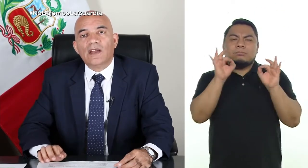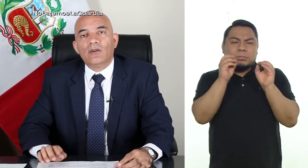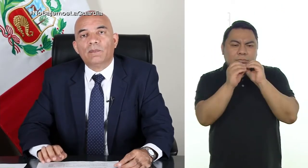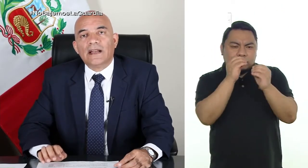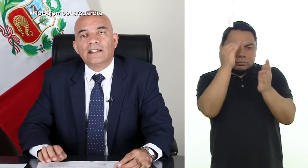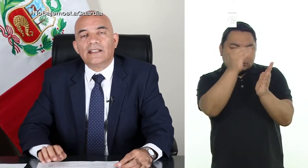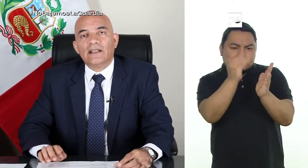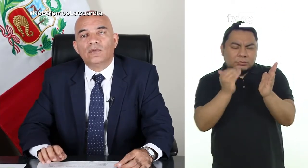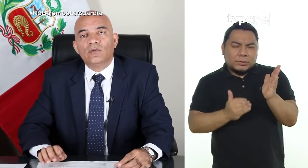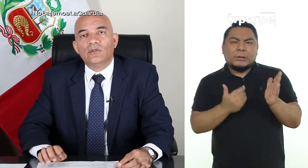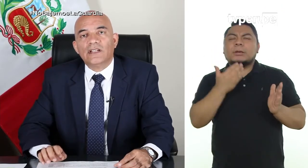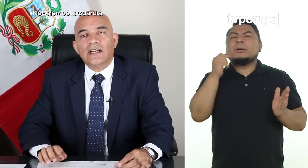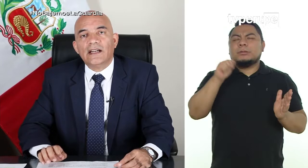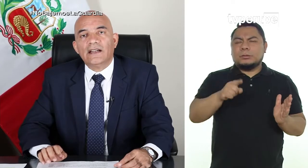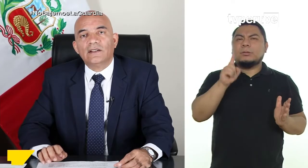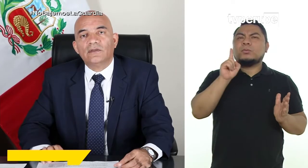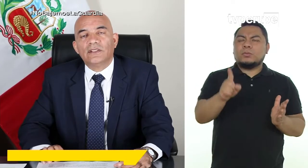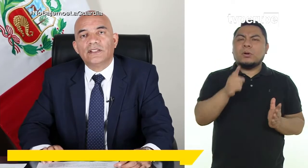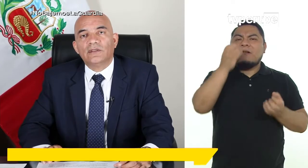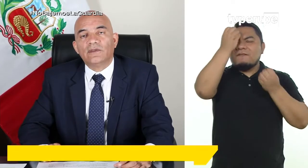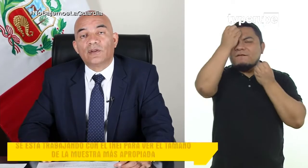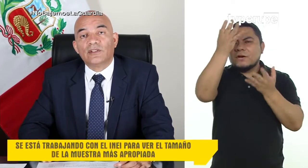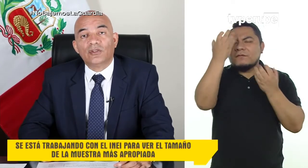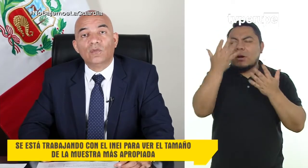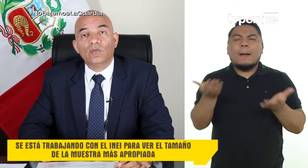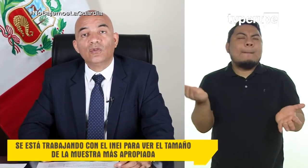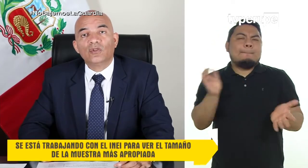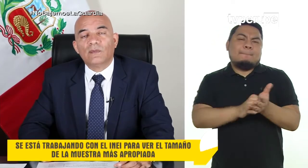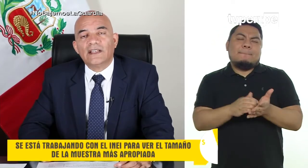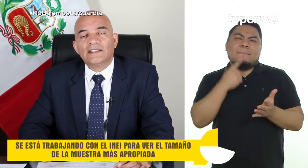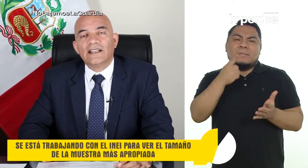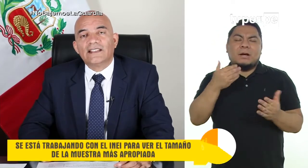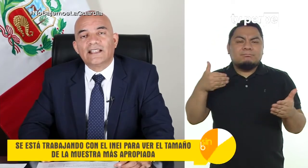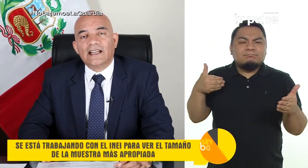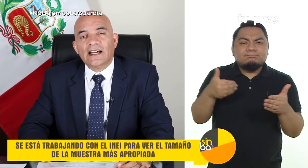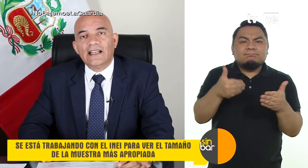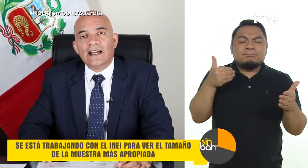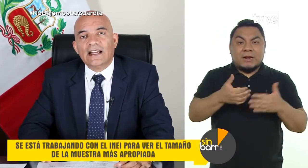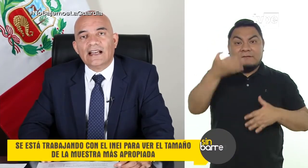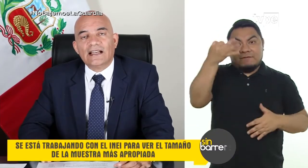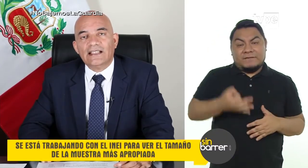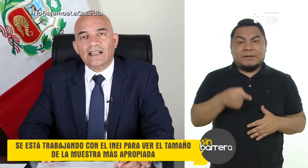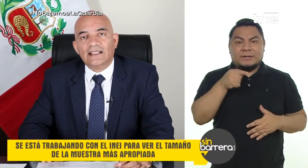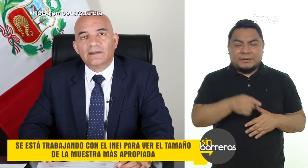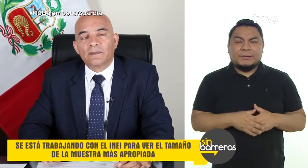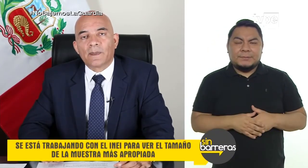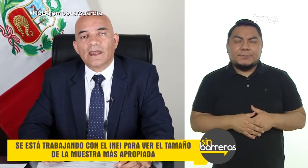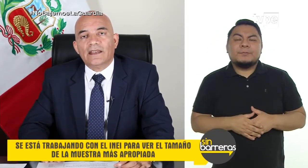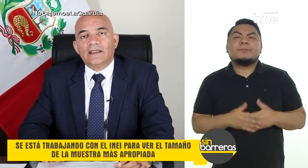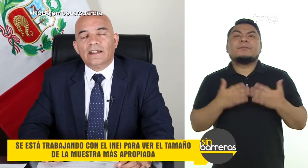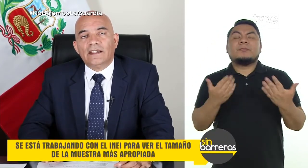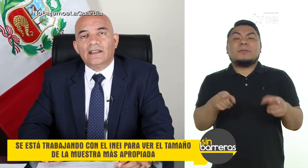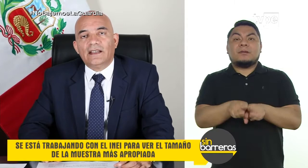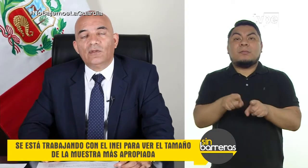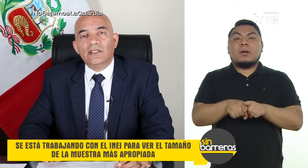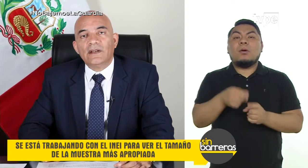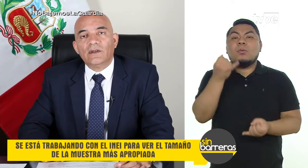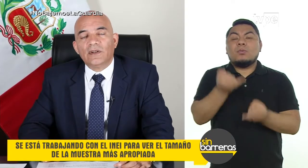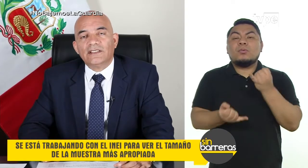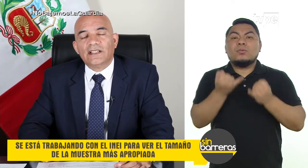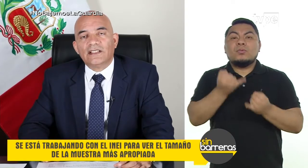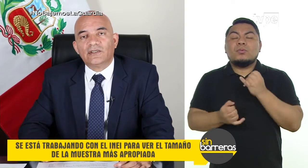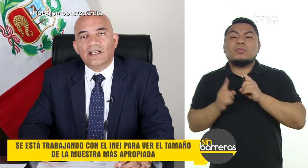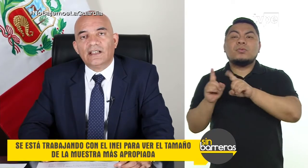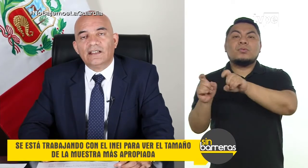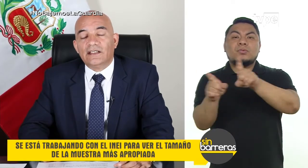apropiado para tener una información mucho más cercana a la realidad. La última